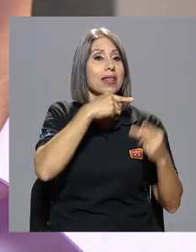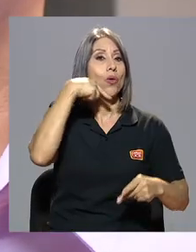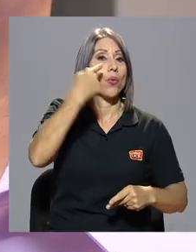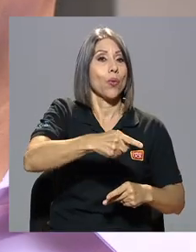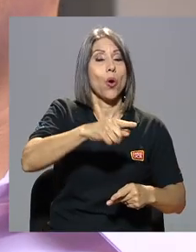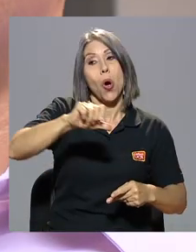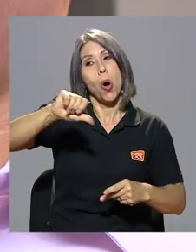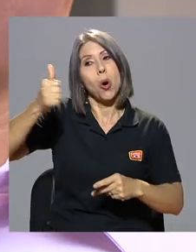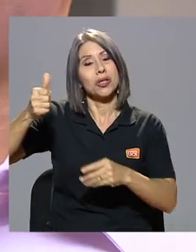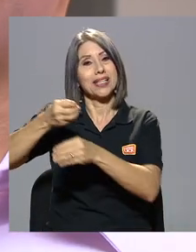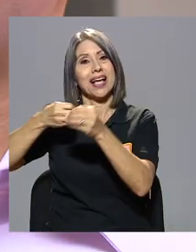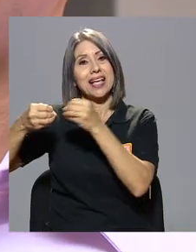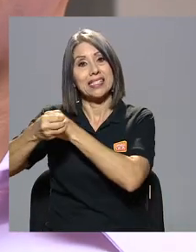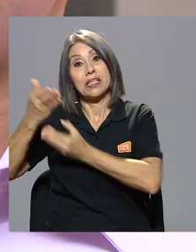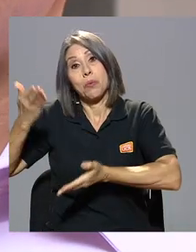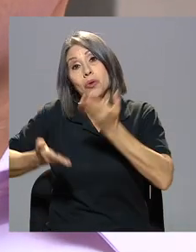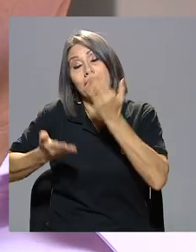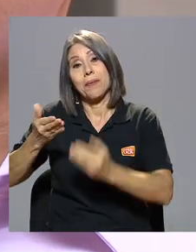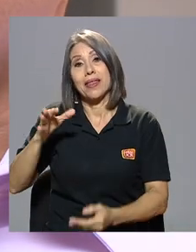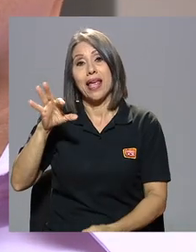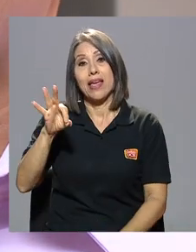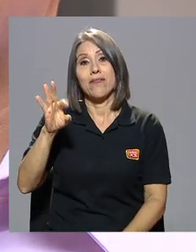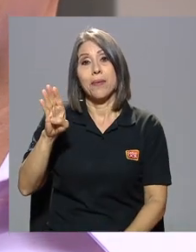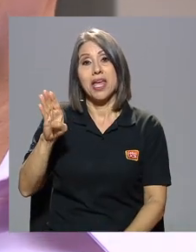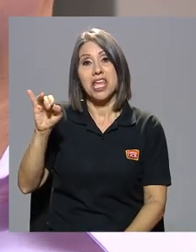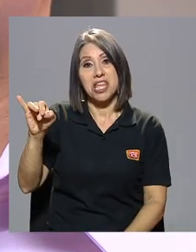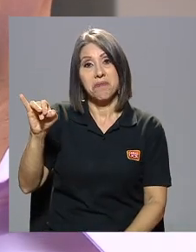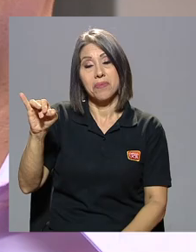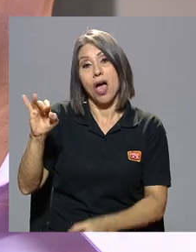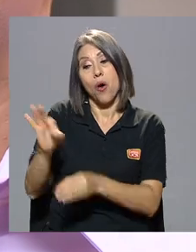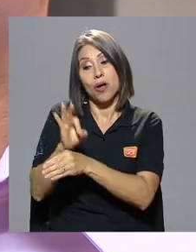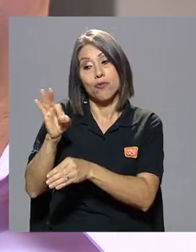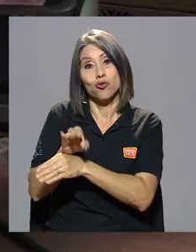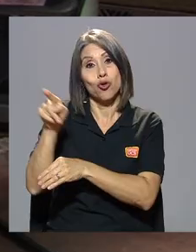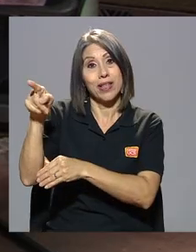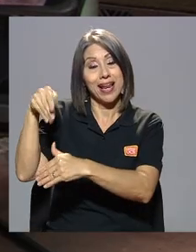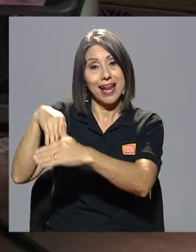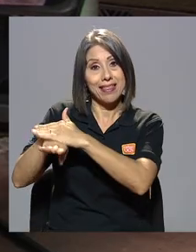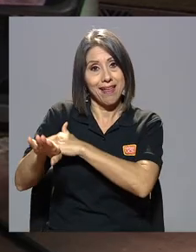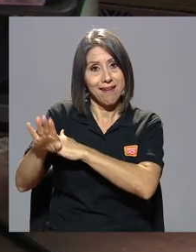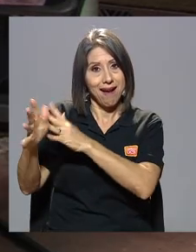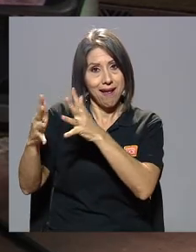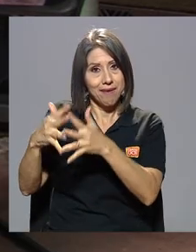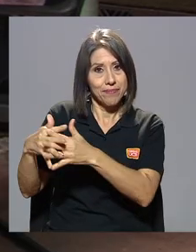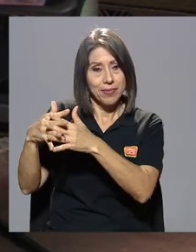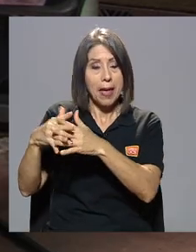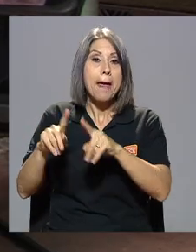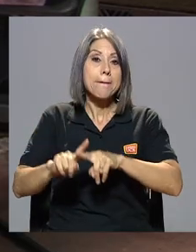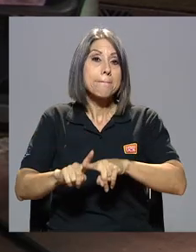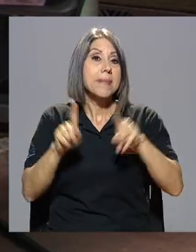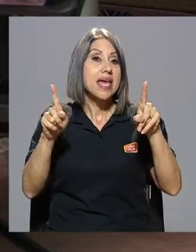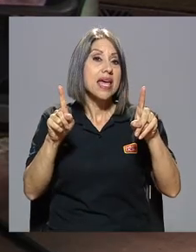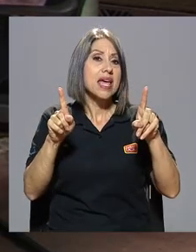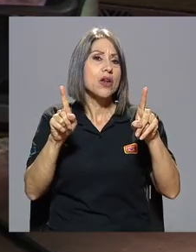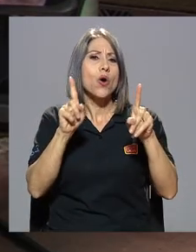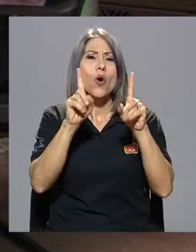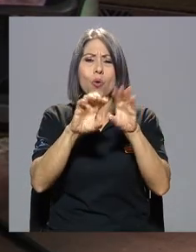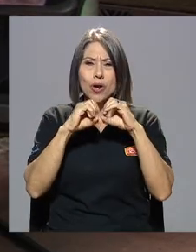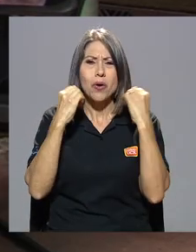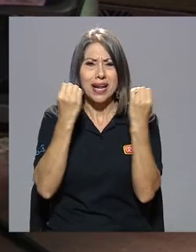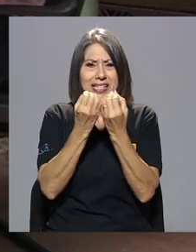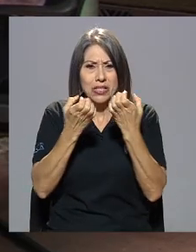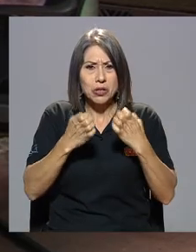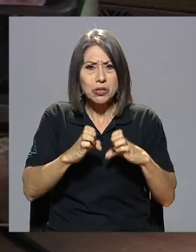agencias posiblemente el FBI fundamentalmente aunque la función del FBI era interna pero o la organización de